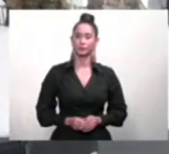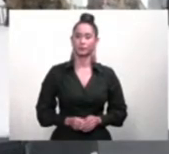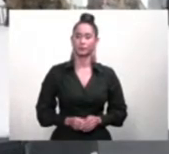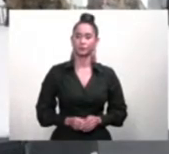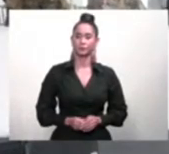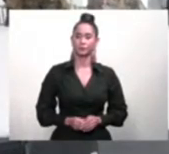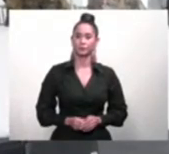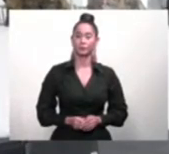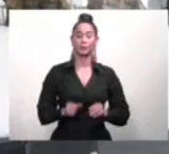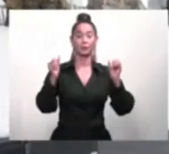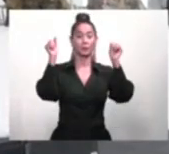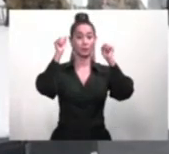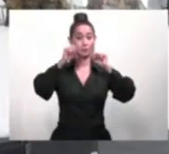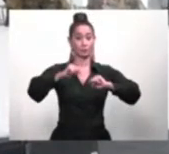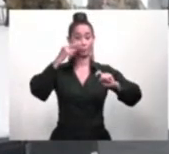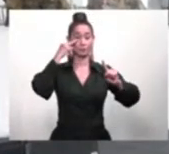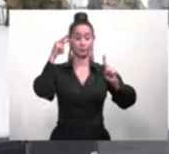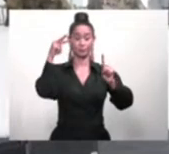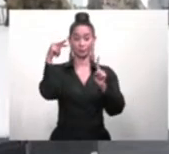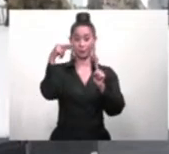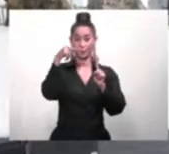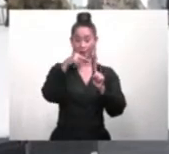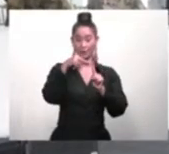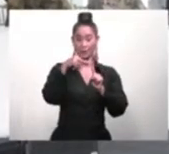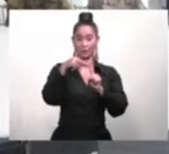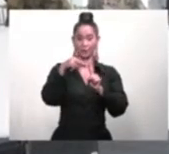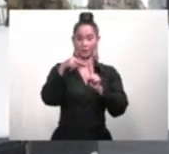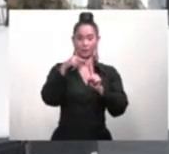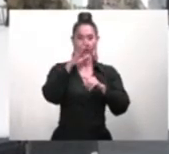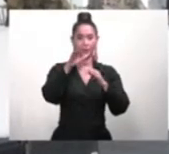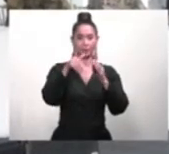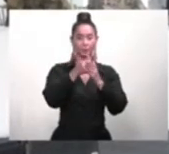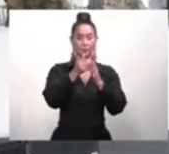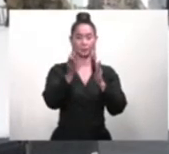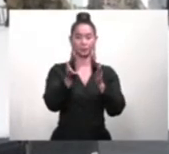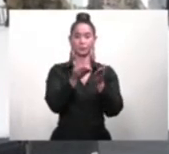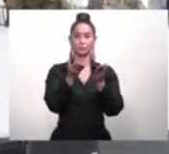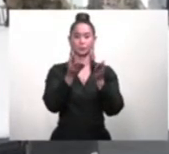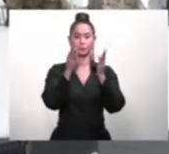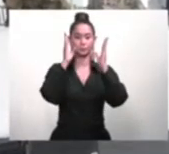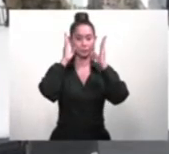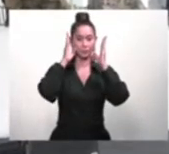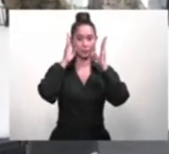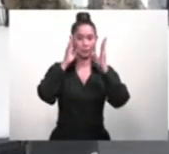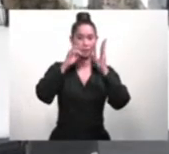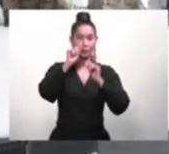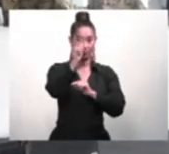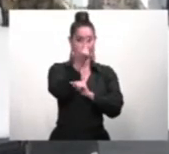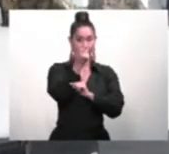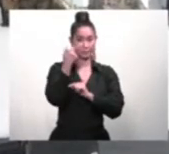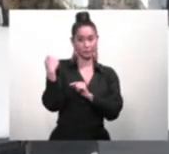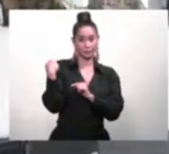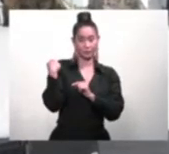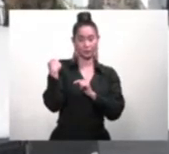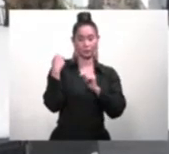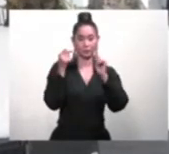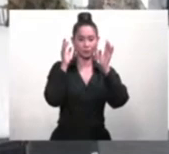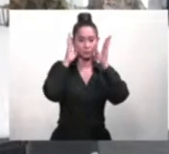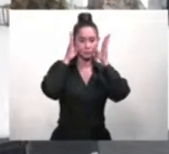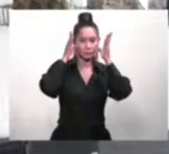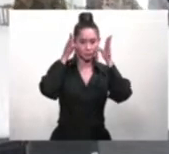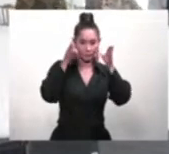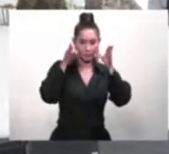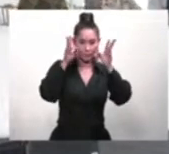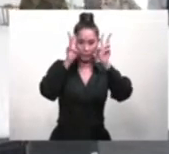Podemos observar cómo se encuentra precisamente en observación el